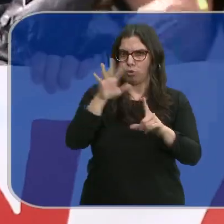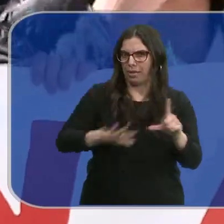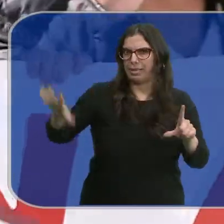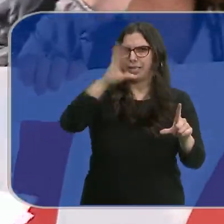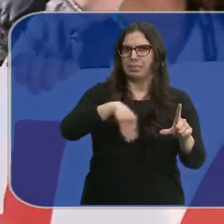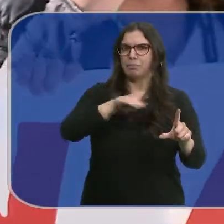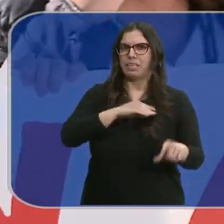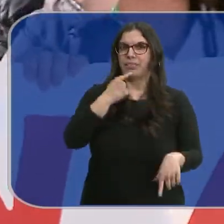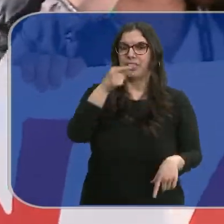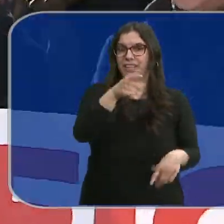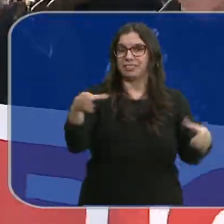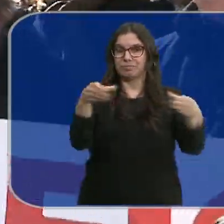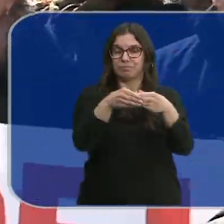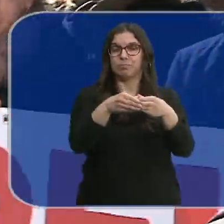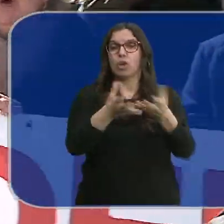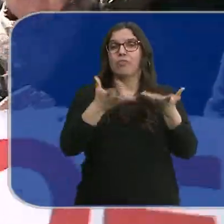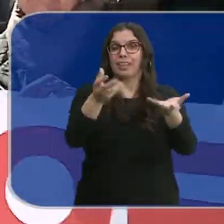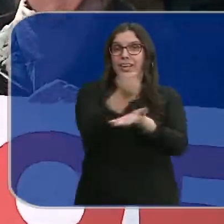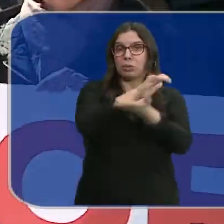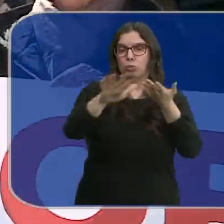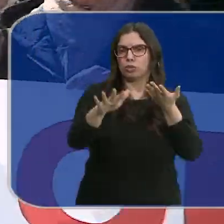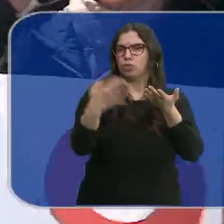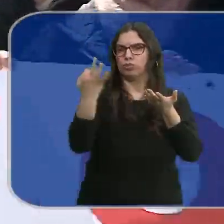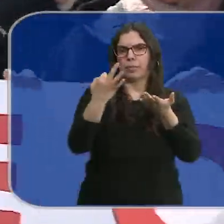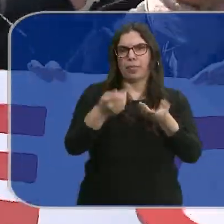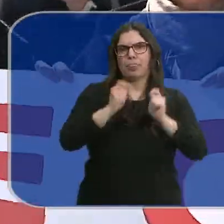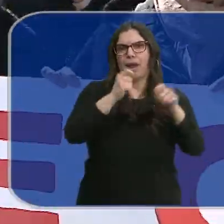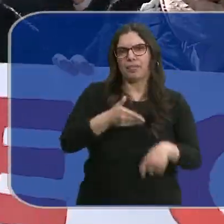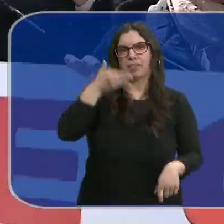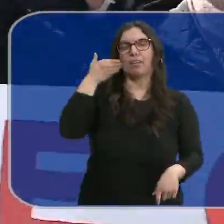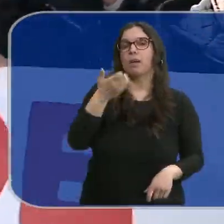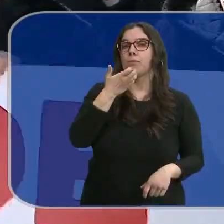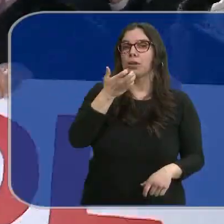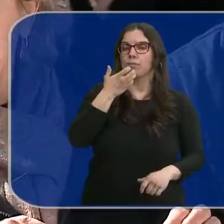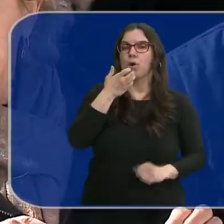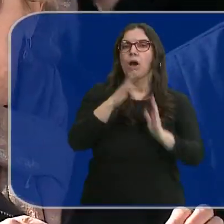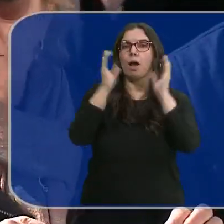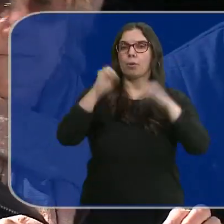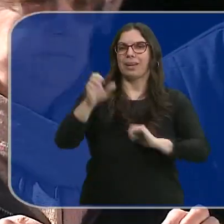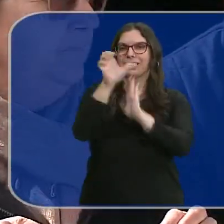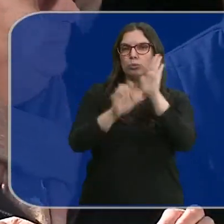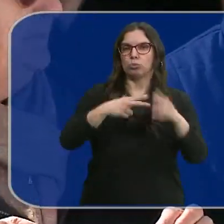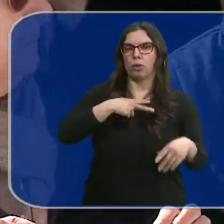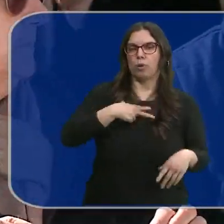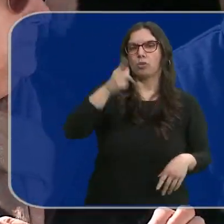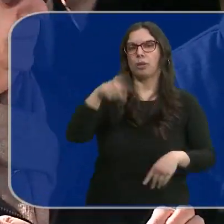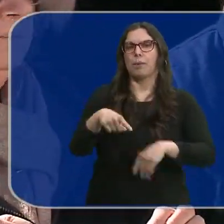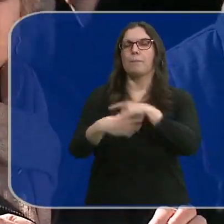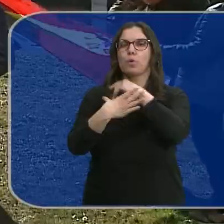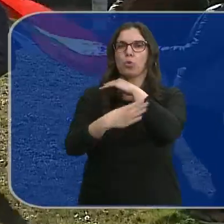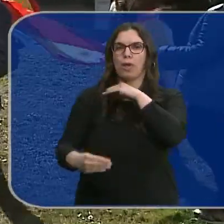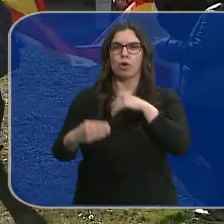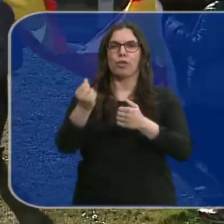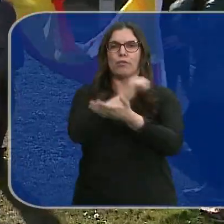Piden dignificar el turno de oficio para lo que exigen. Entre otras reivindicaciones, aprobar el estatuto del abogado y el procurador de oficio que